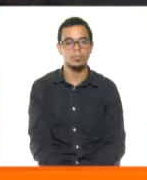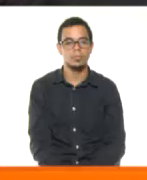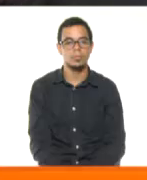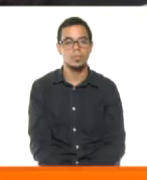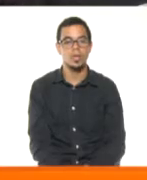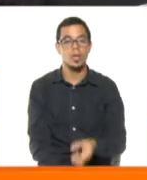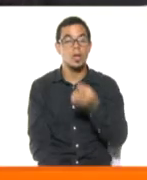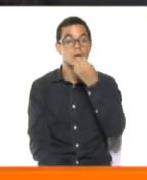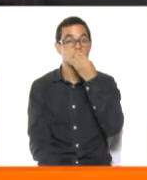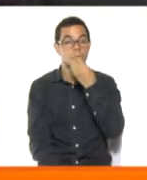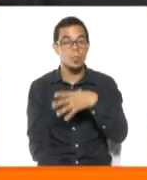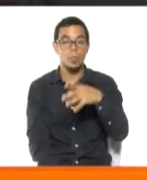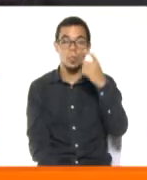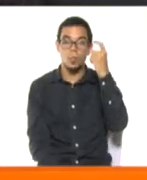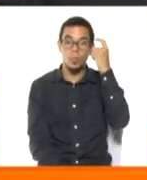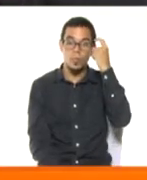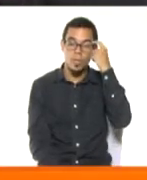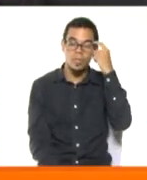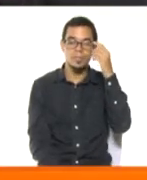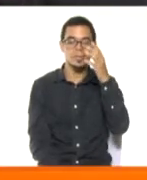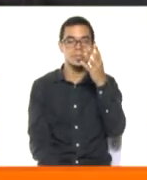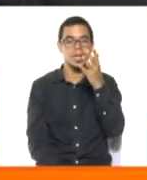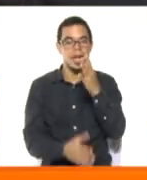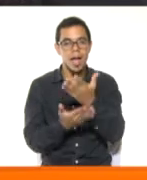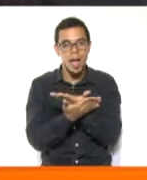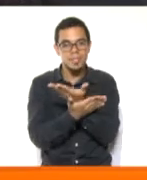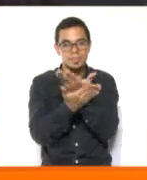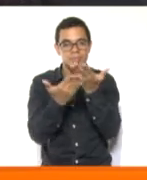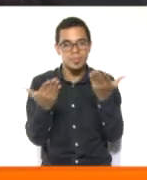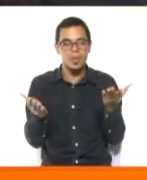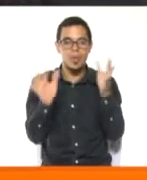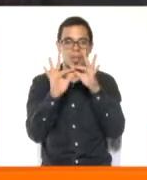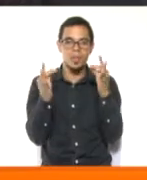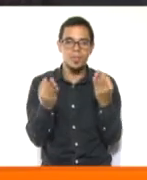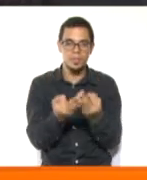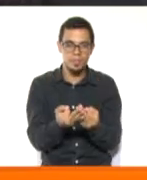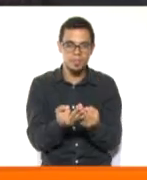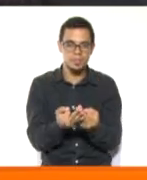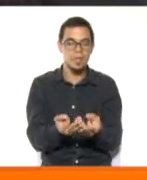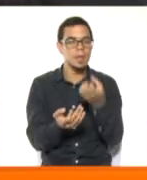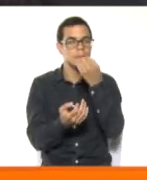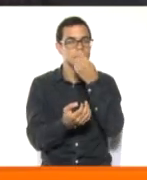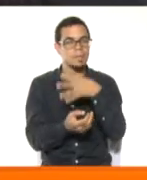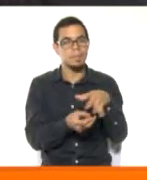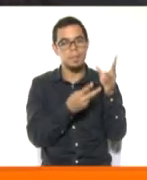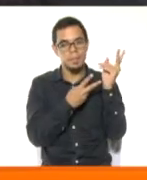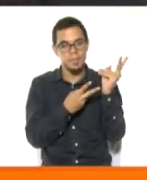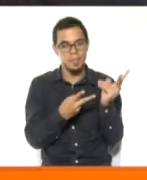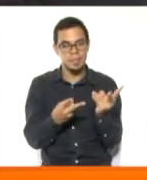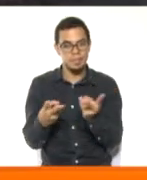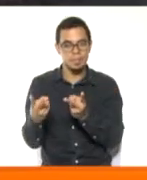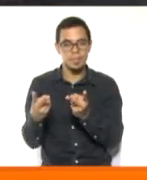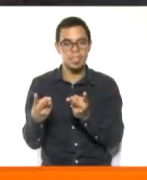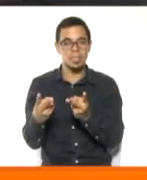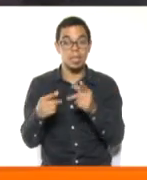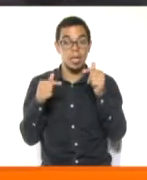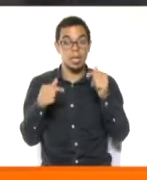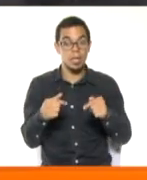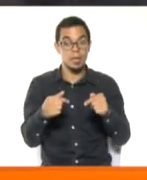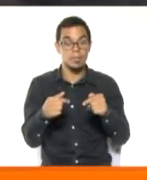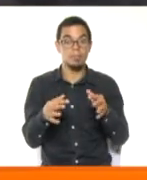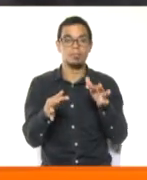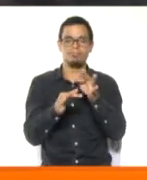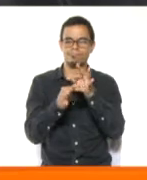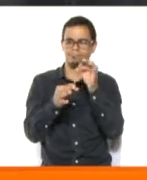Muy buenos días familia venezolana, niñas y niños de la patria. Bienvenidos a este subsegmento de recursos